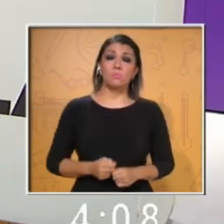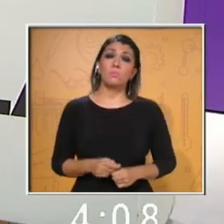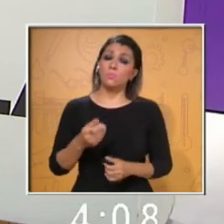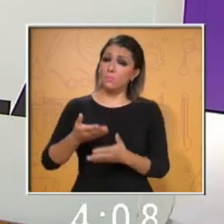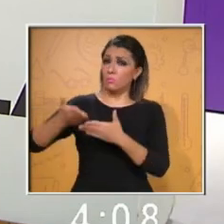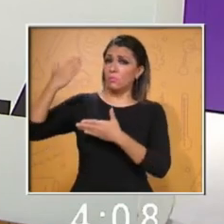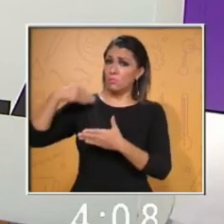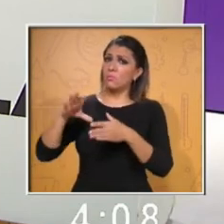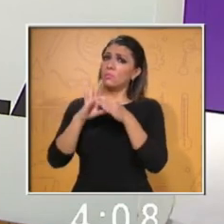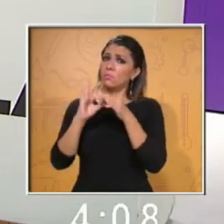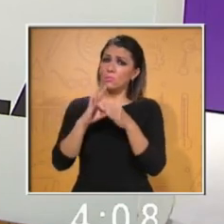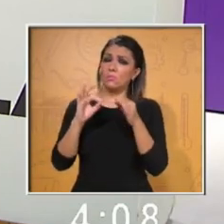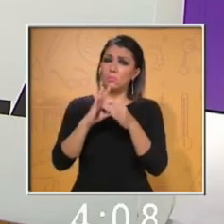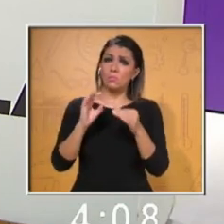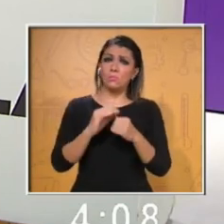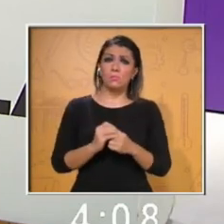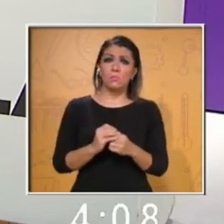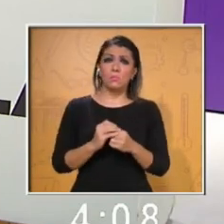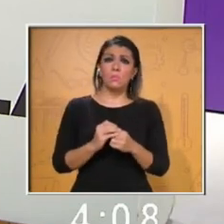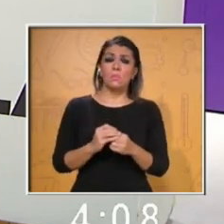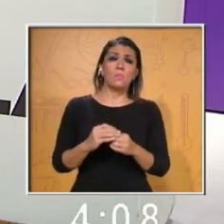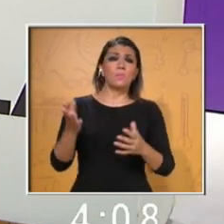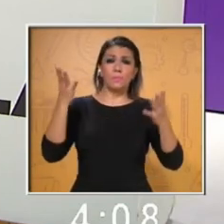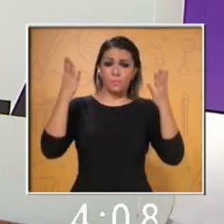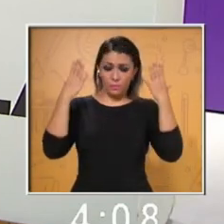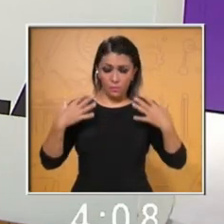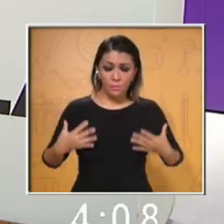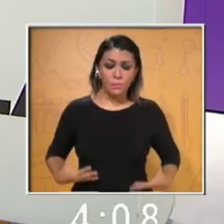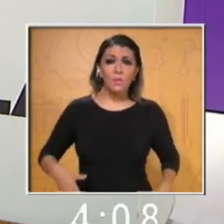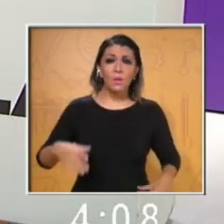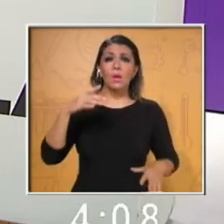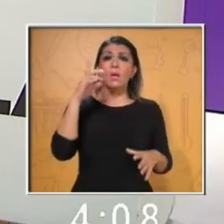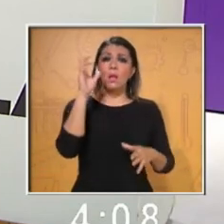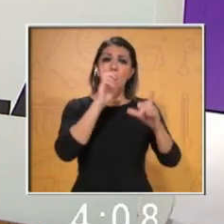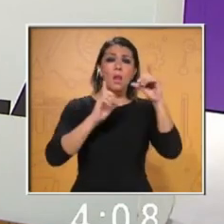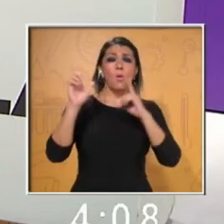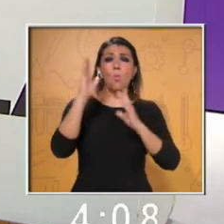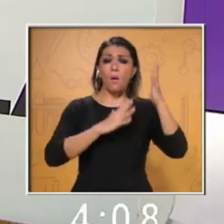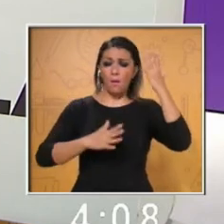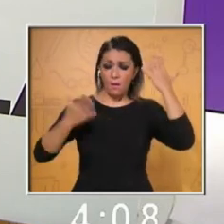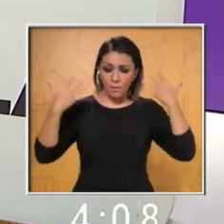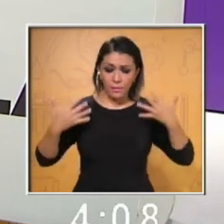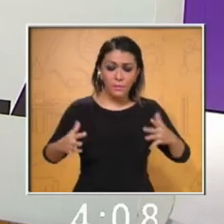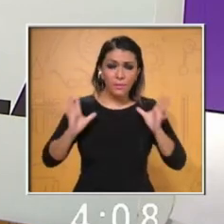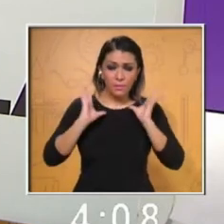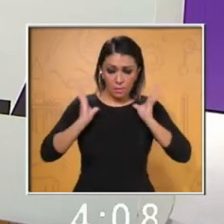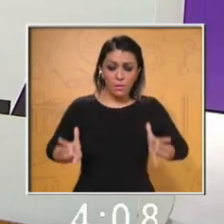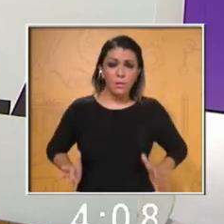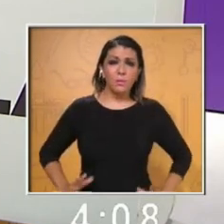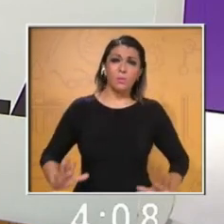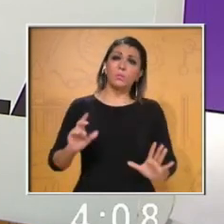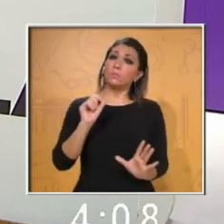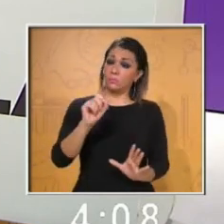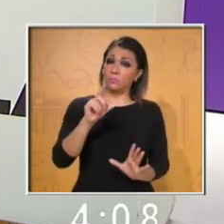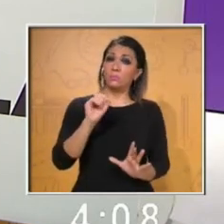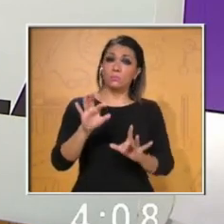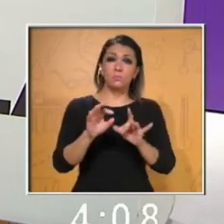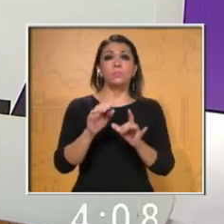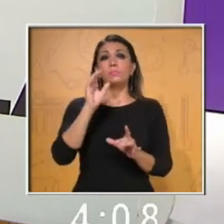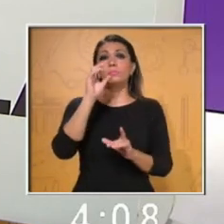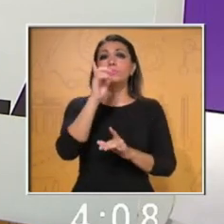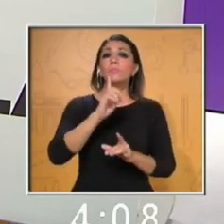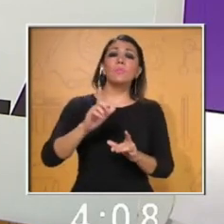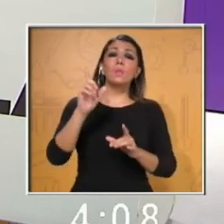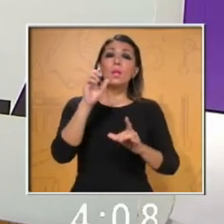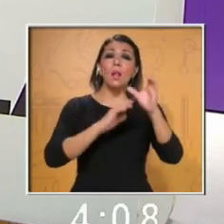mencionamos el lenguaje corporal, que podríamos decir también no verbal, y además el lenguaje digital que